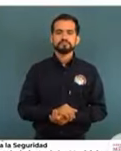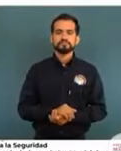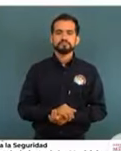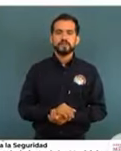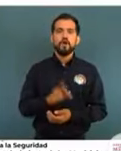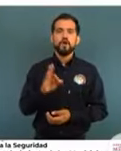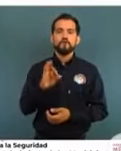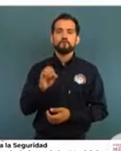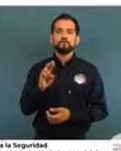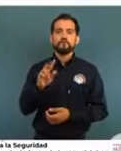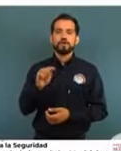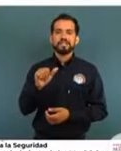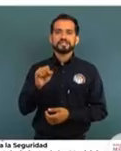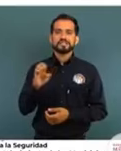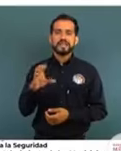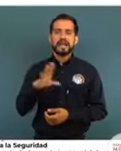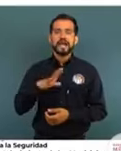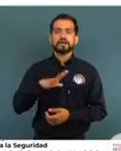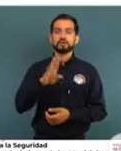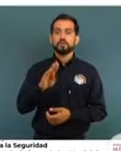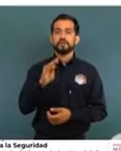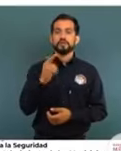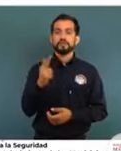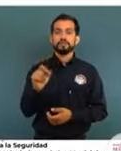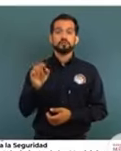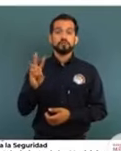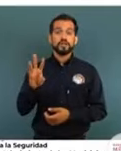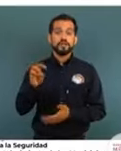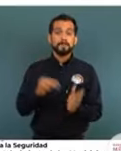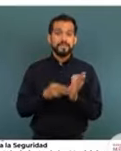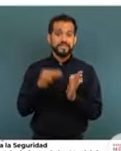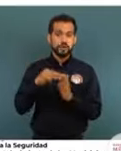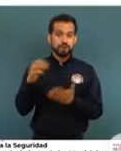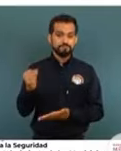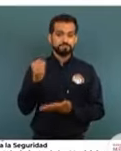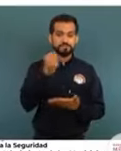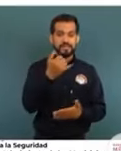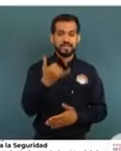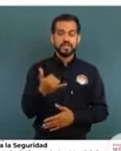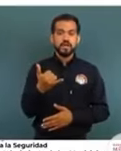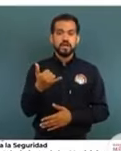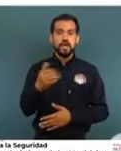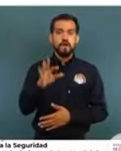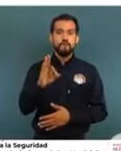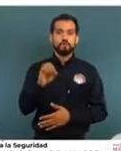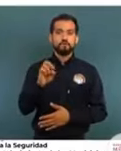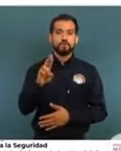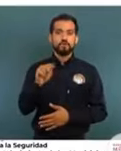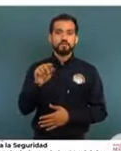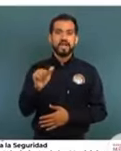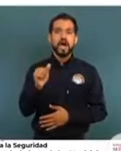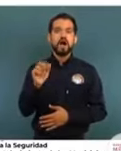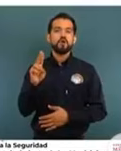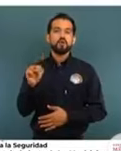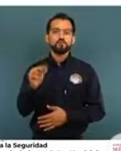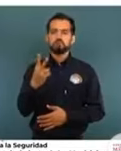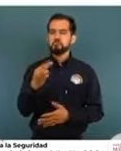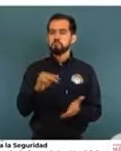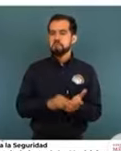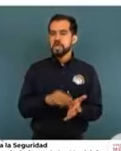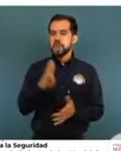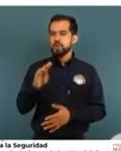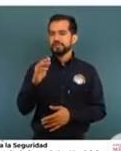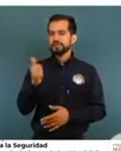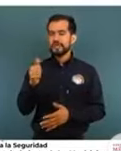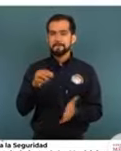en Fortasec 97.3 millones de pesos y Fortamun casi 2